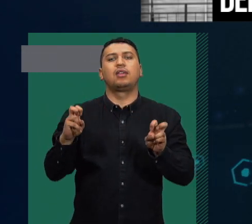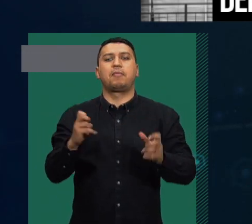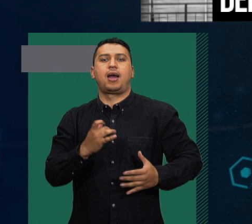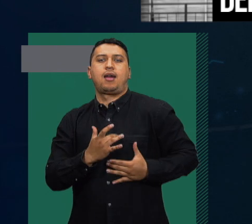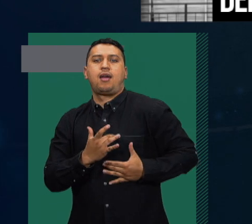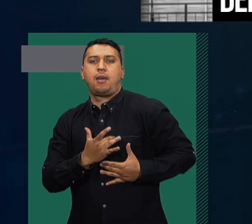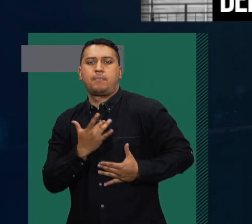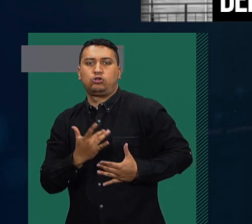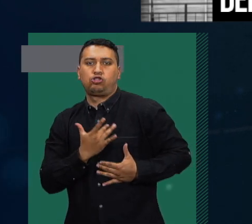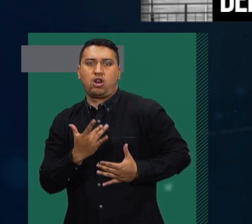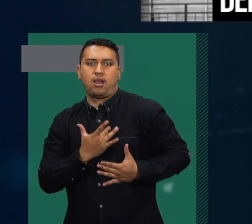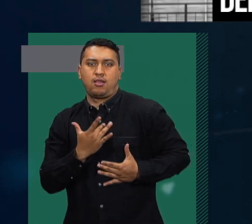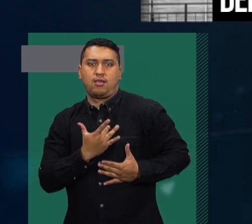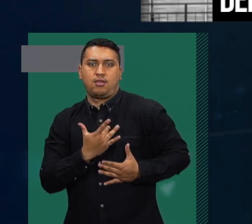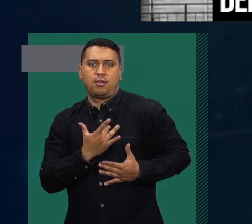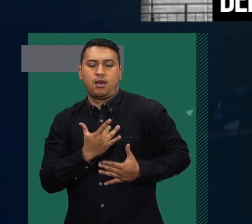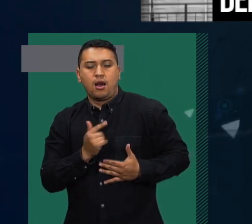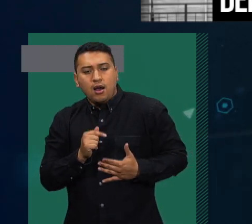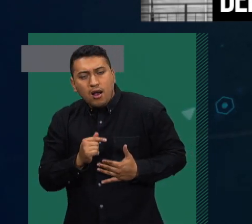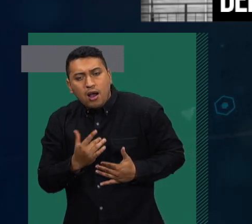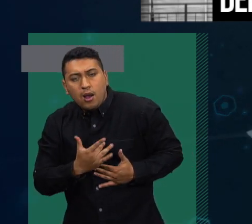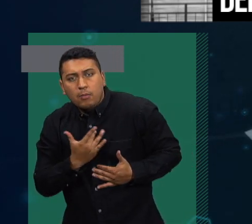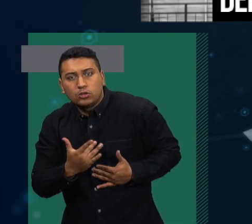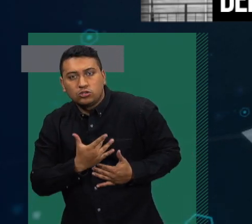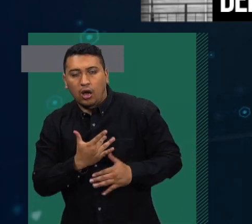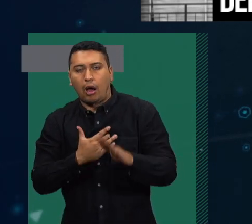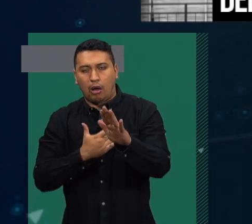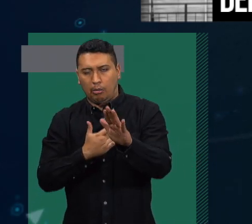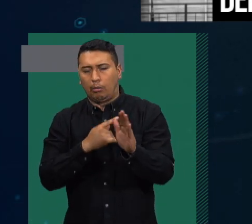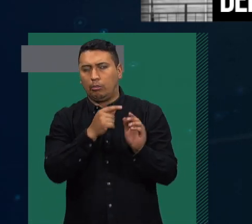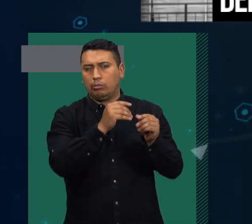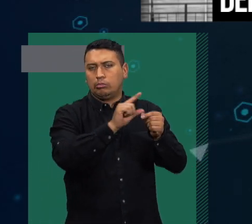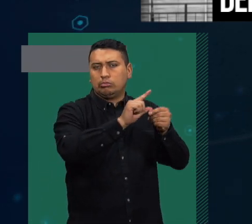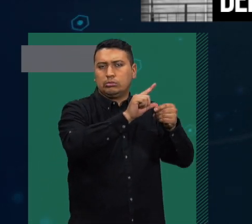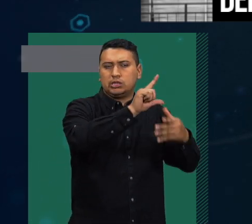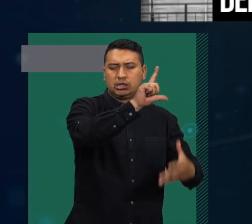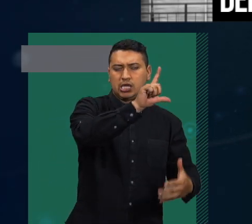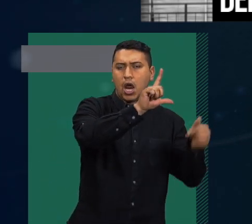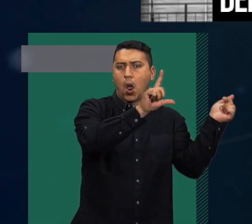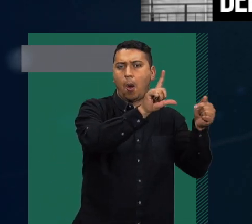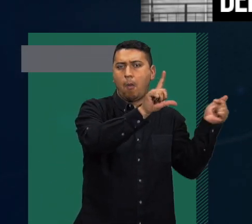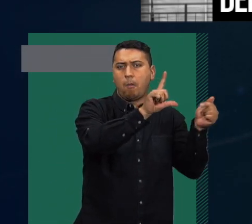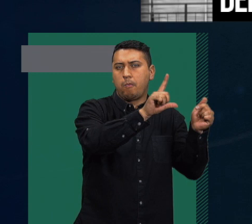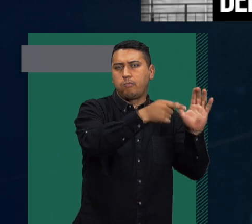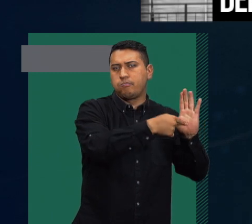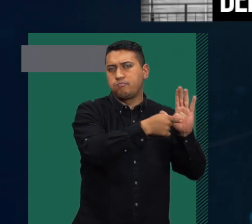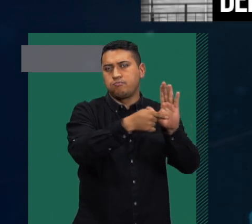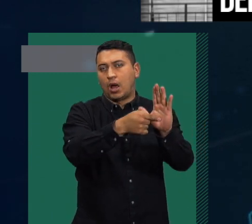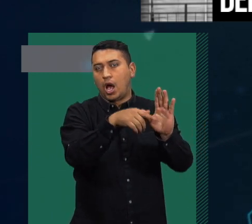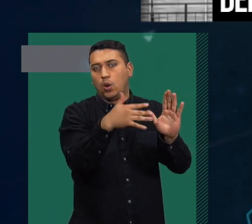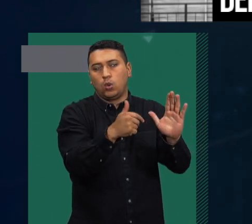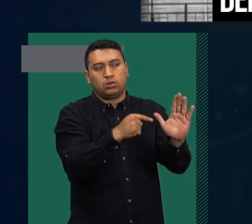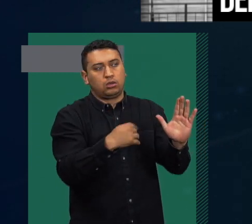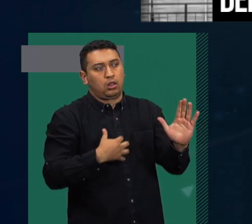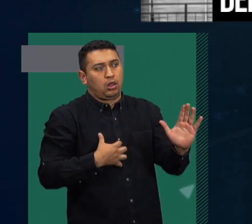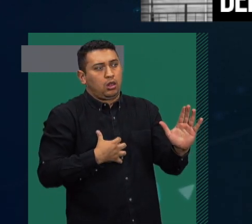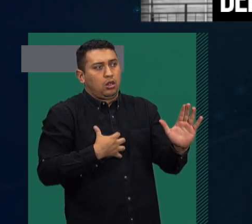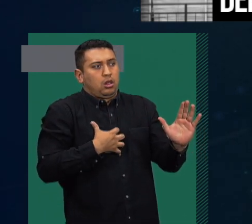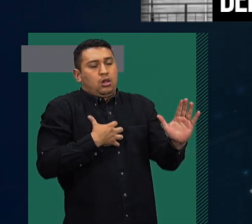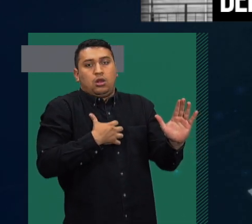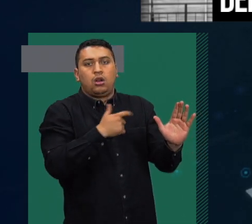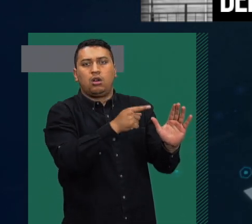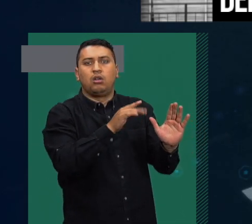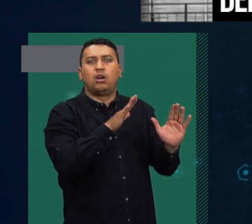es donde vuelvo a hacer referencia a la serie esta de televisión que están pasando que muestran el grado de angustia de un adulto